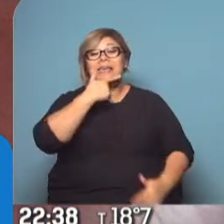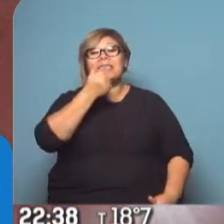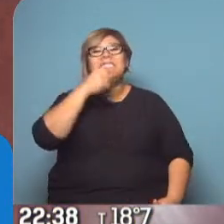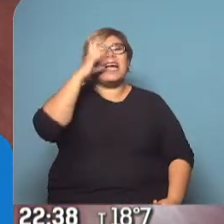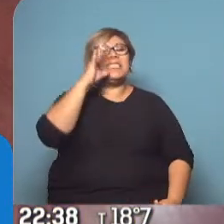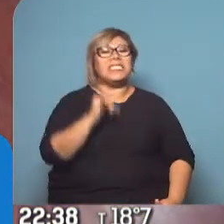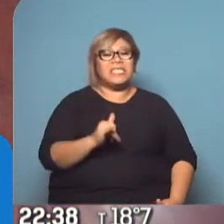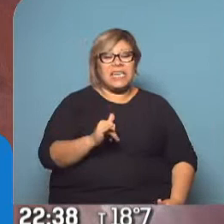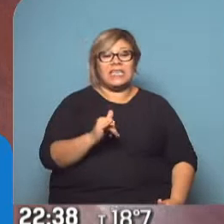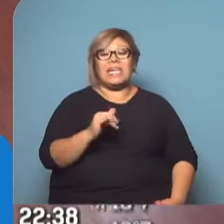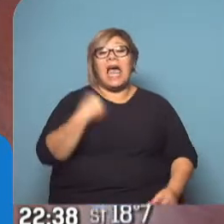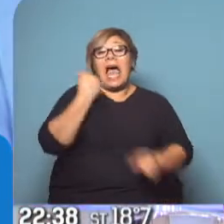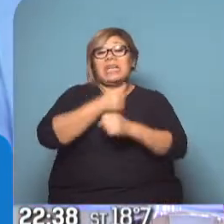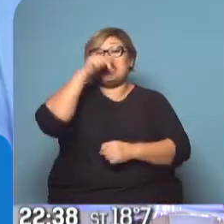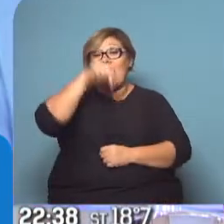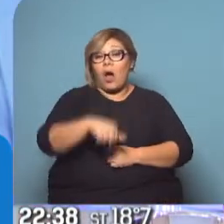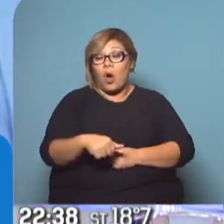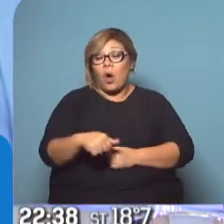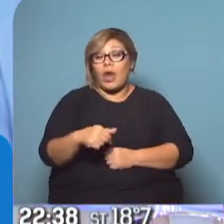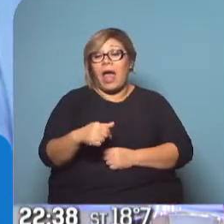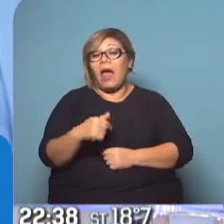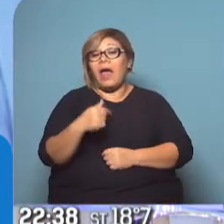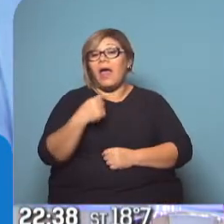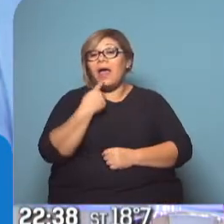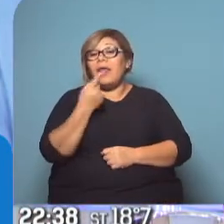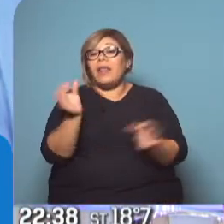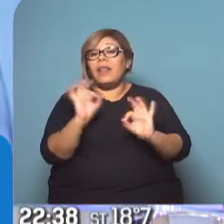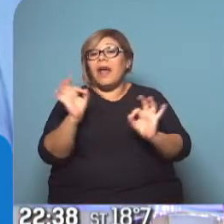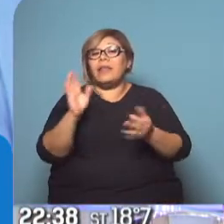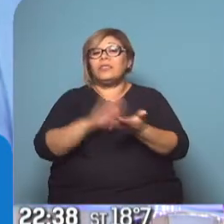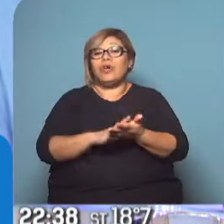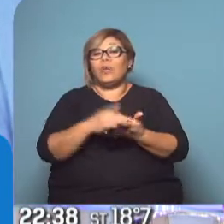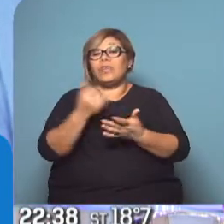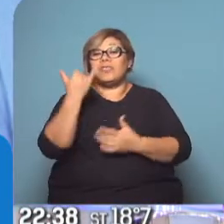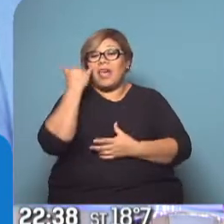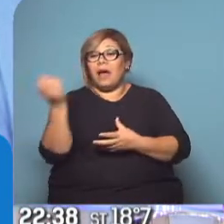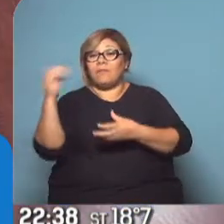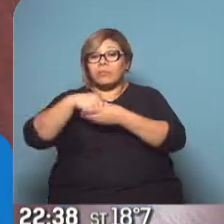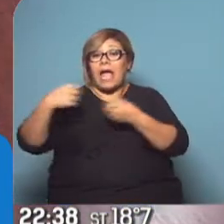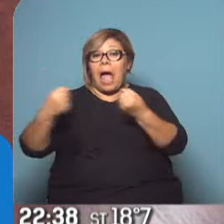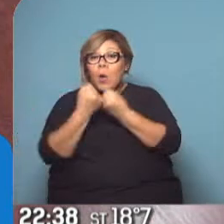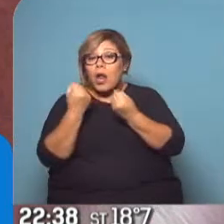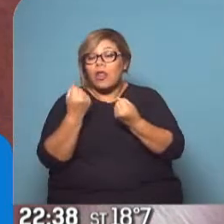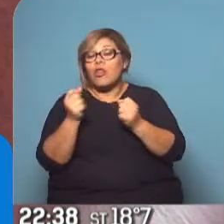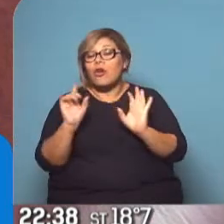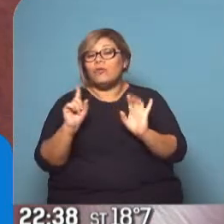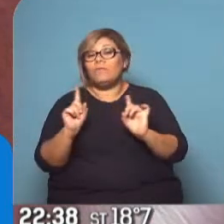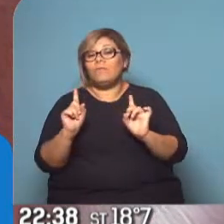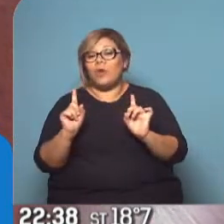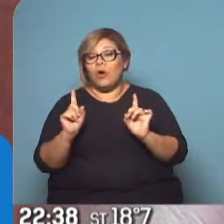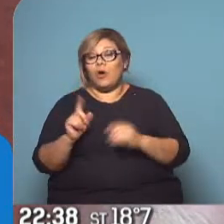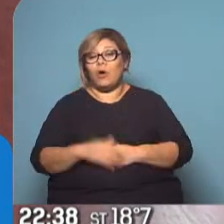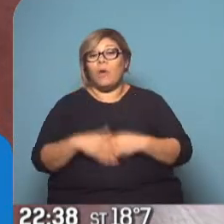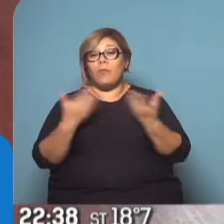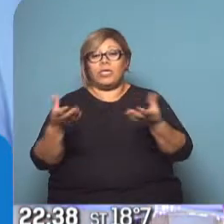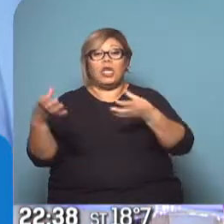coalición, le ha habló simplemente de buscar consenso en alguna de las medidas como la que mencionaba recién José. Lo que está planteando